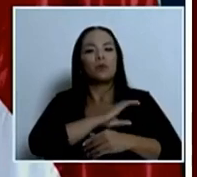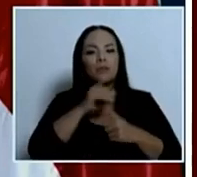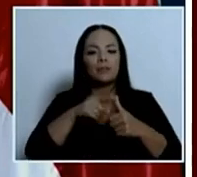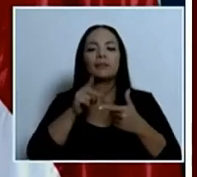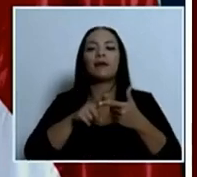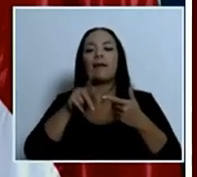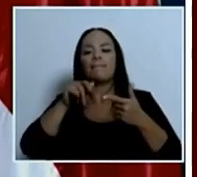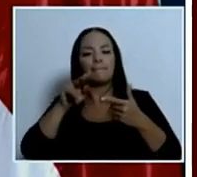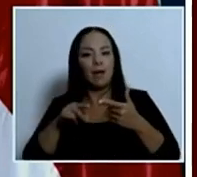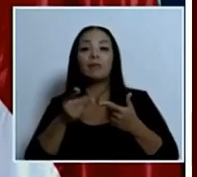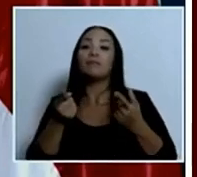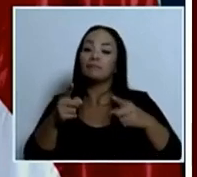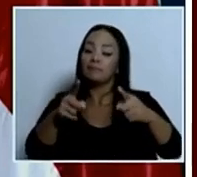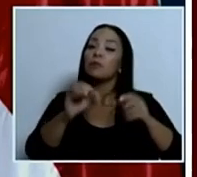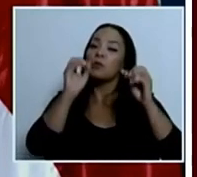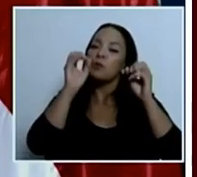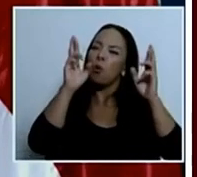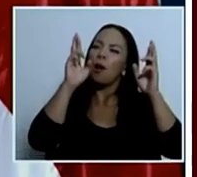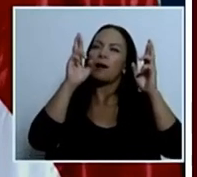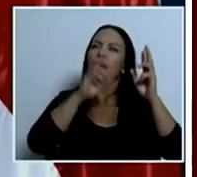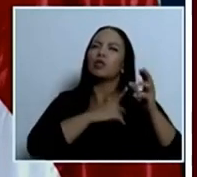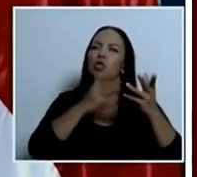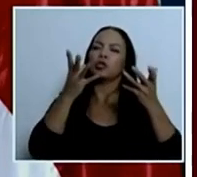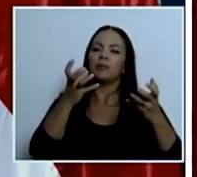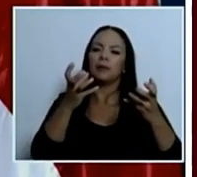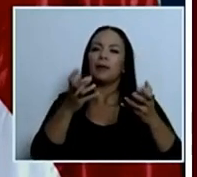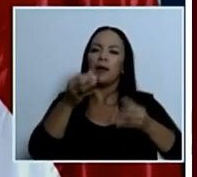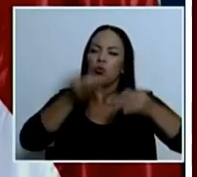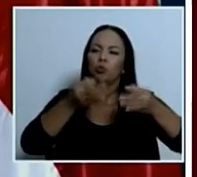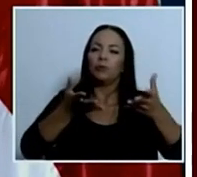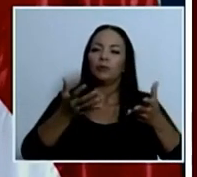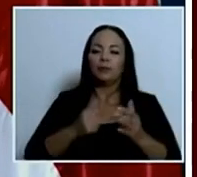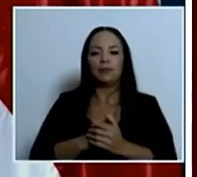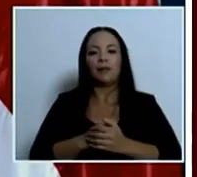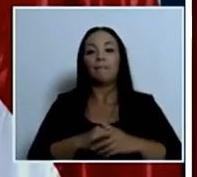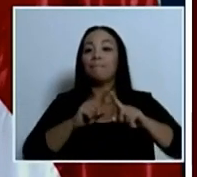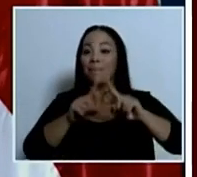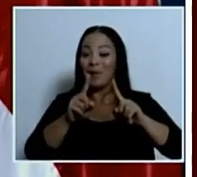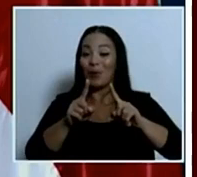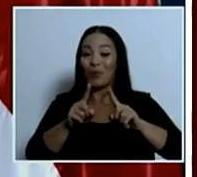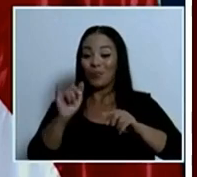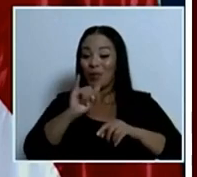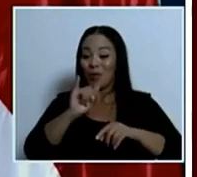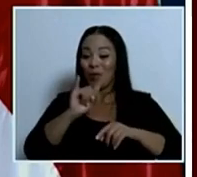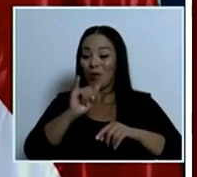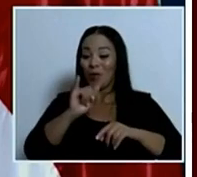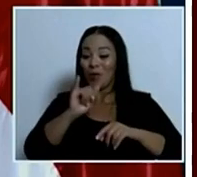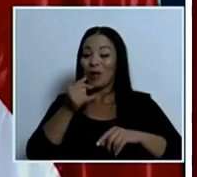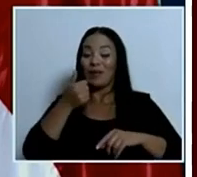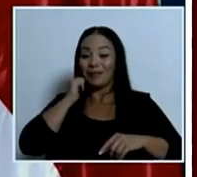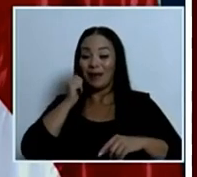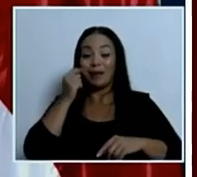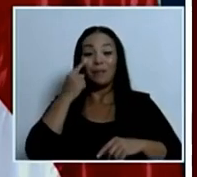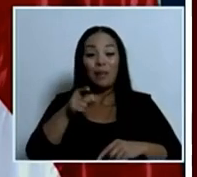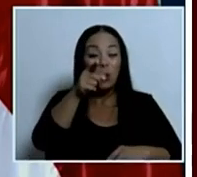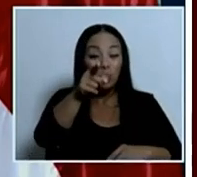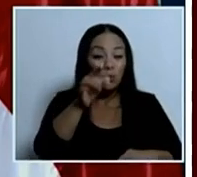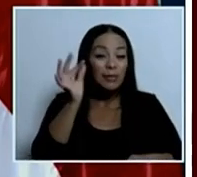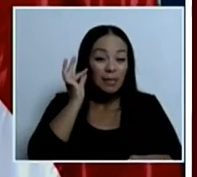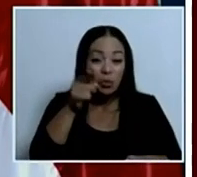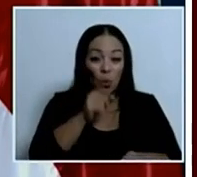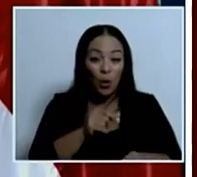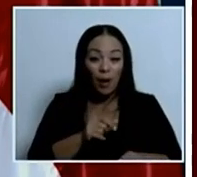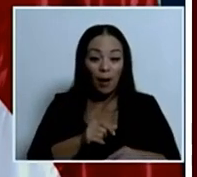y que Dios quiera que se haga justicia pero volviendo a los filibusteros y al Juan Santa María usted señora podría ser una Juan Santa María